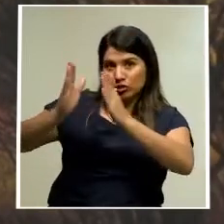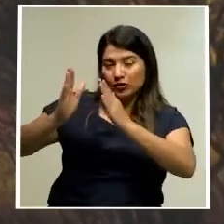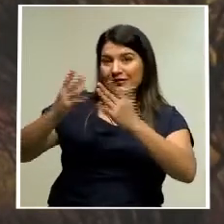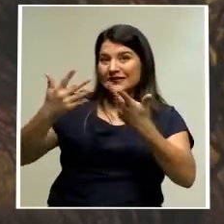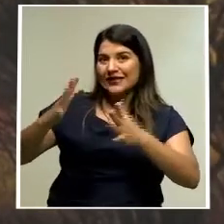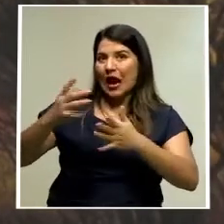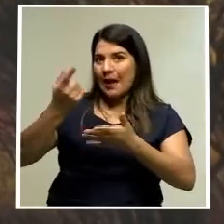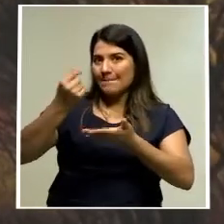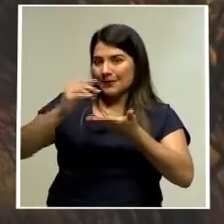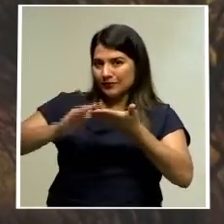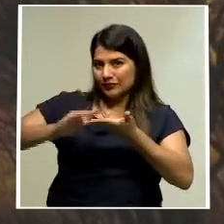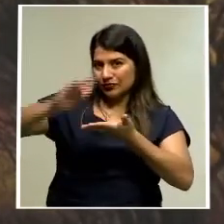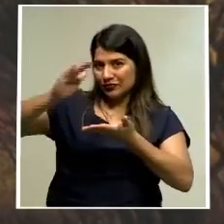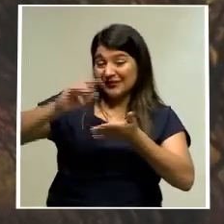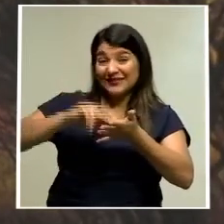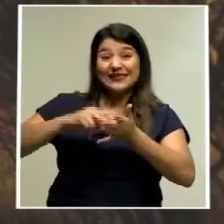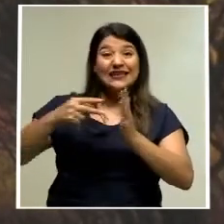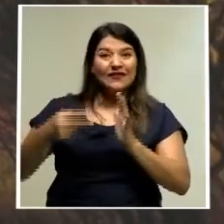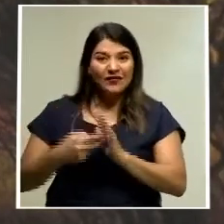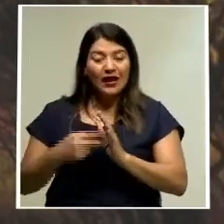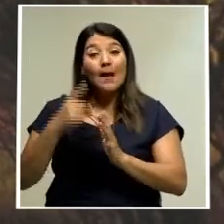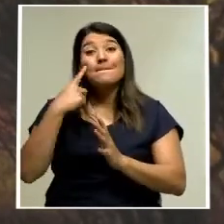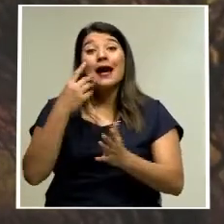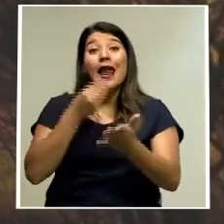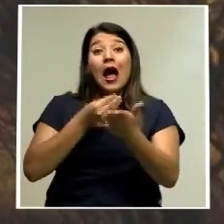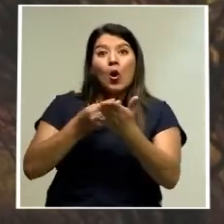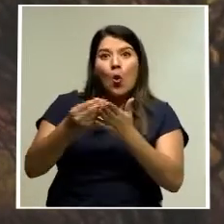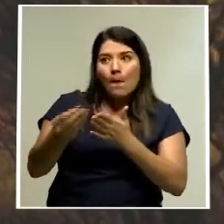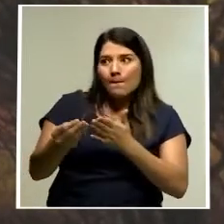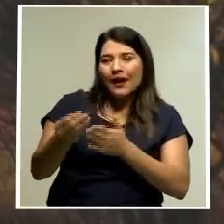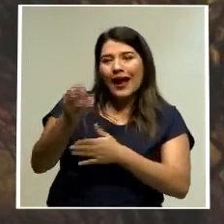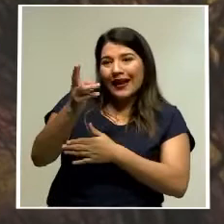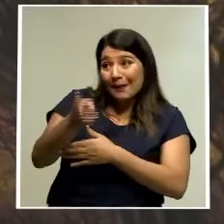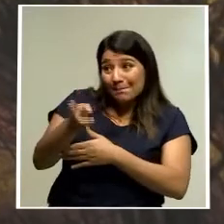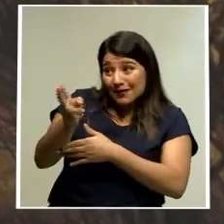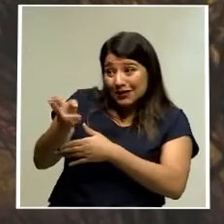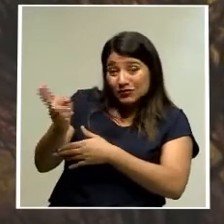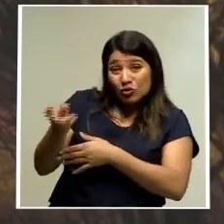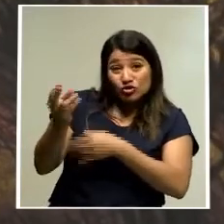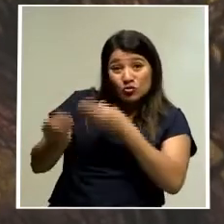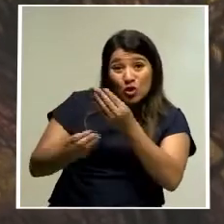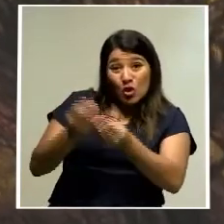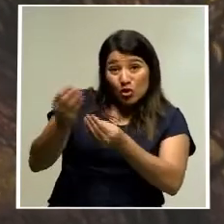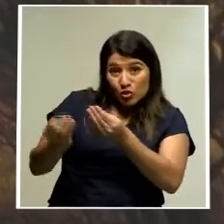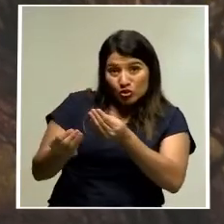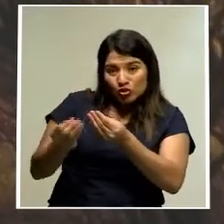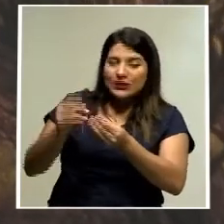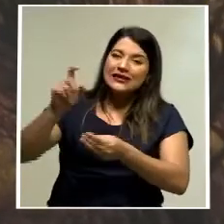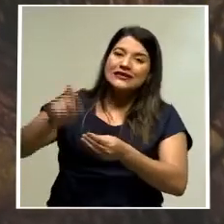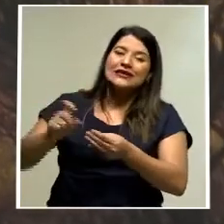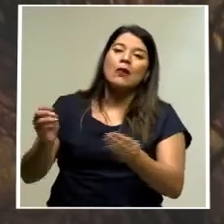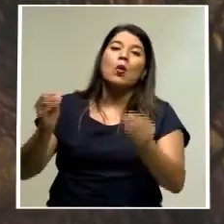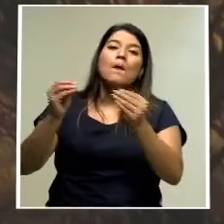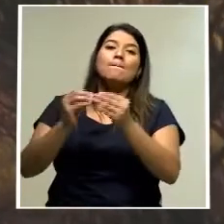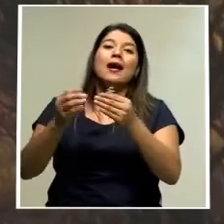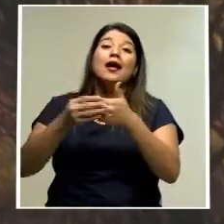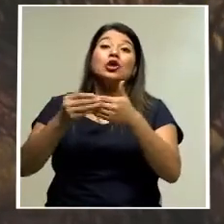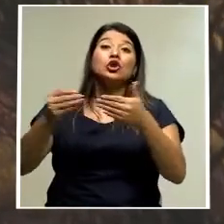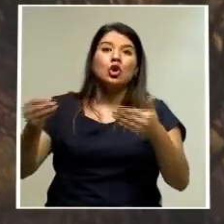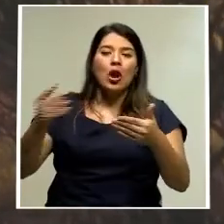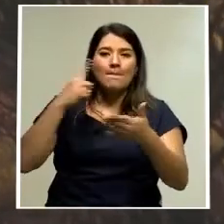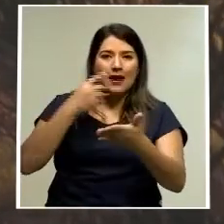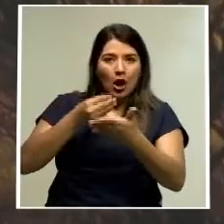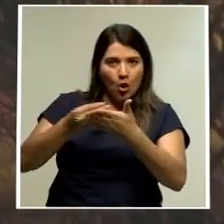Significa que, para comprar la misma cantidad de productos que veníamos comprando, necesitamos más dólares para comprarlo. Entonces, eso hace que